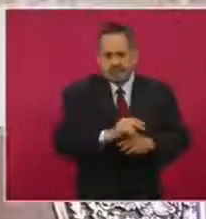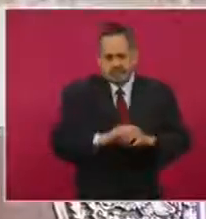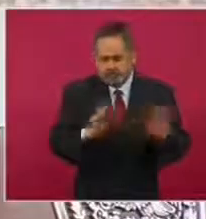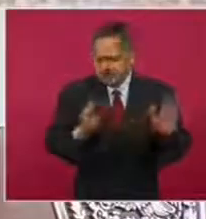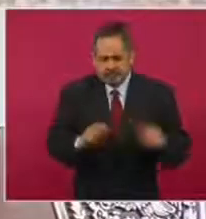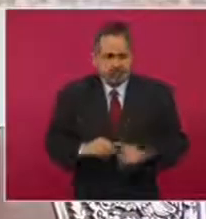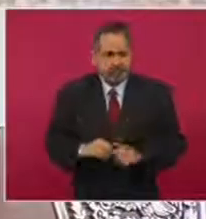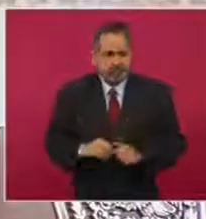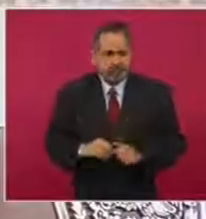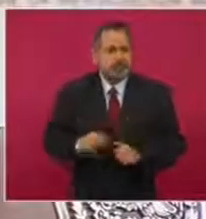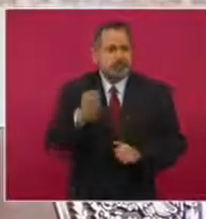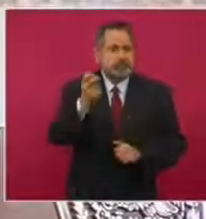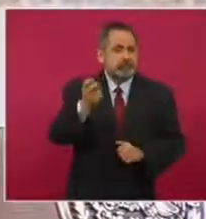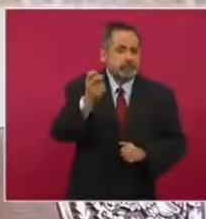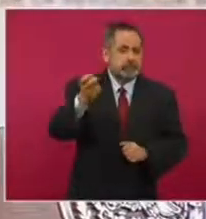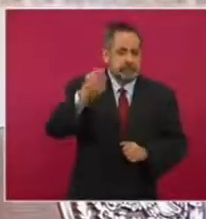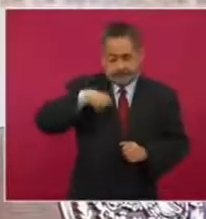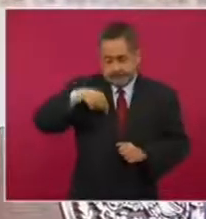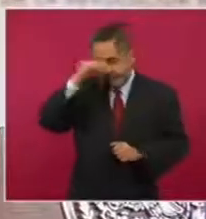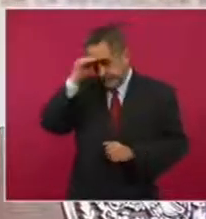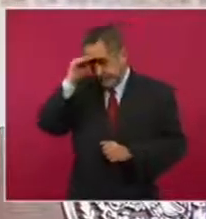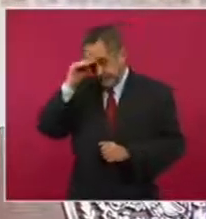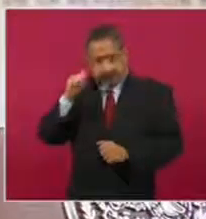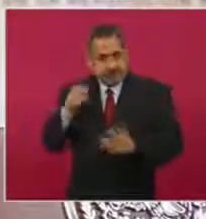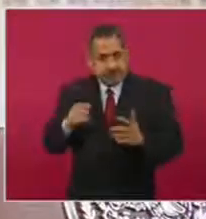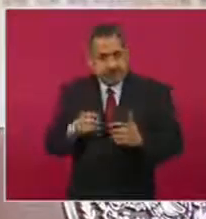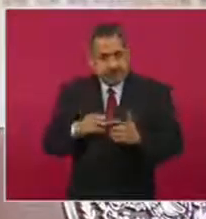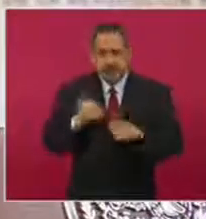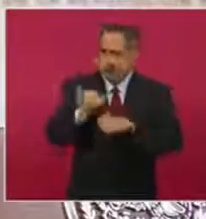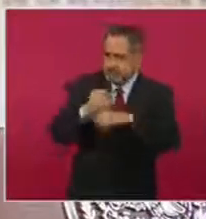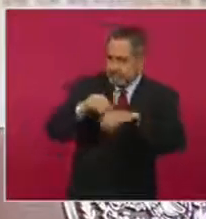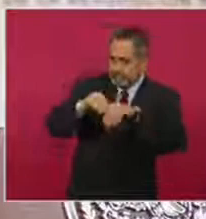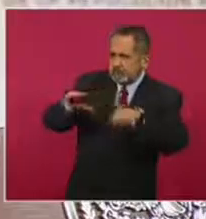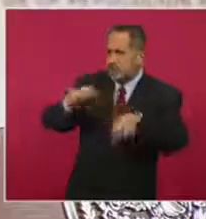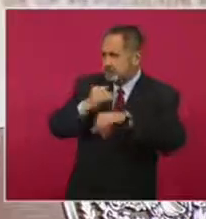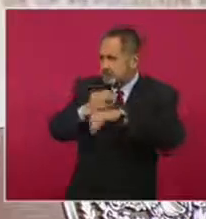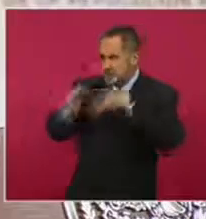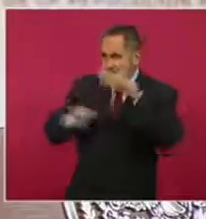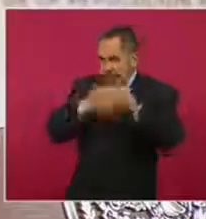Entonces, tenemos que estar informando